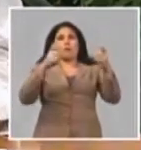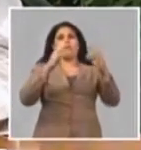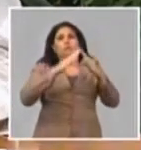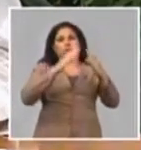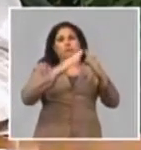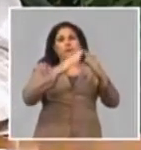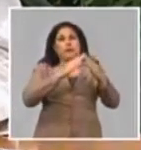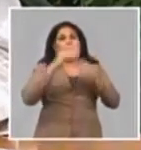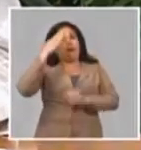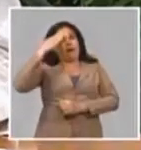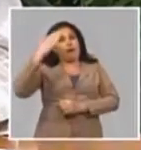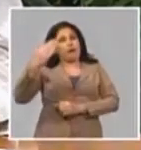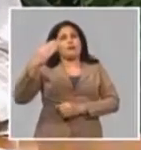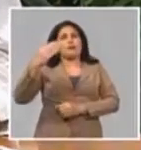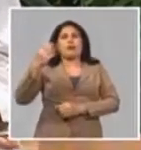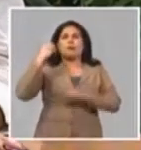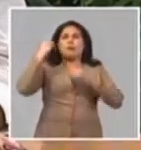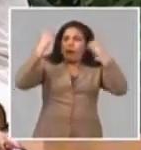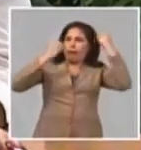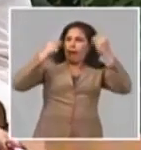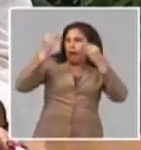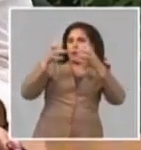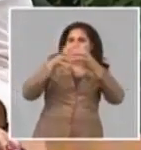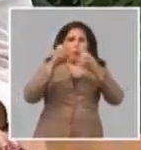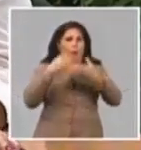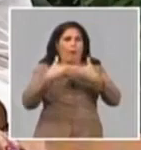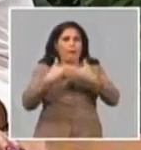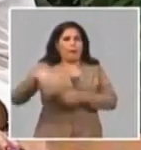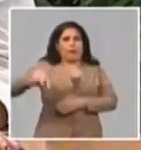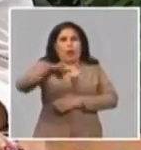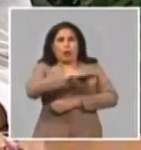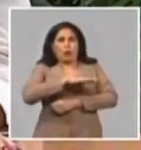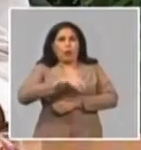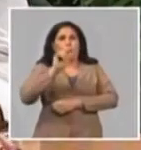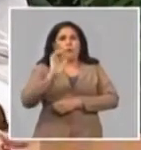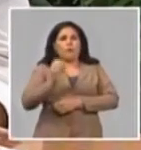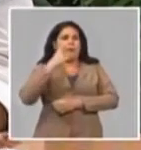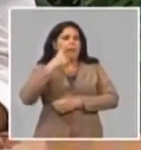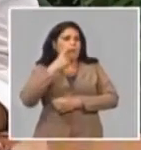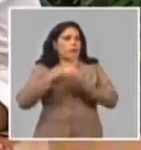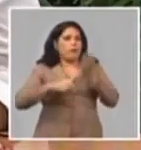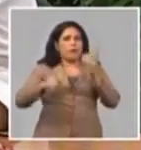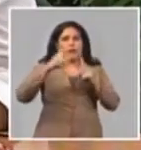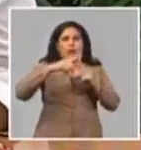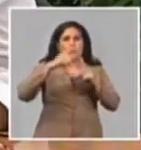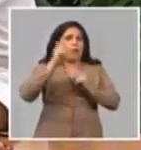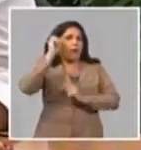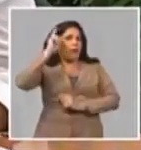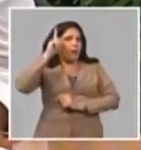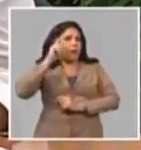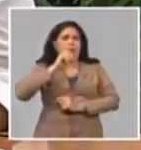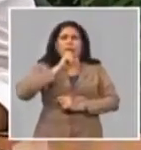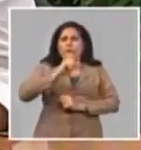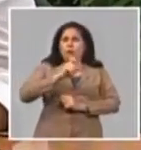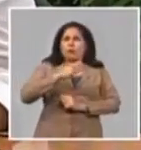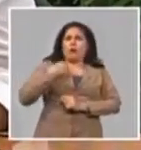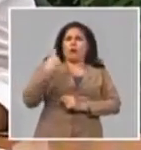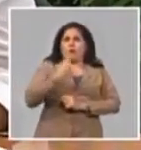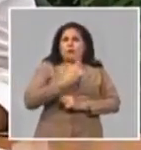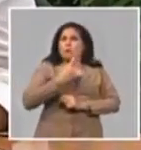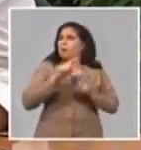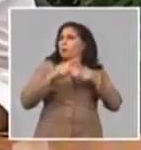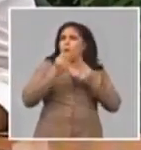la política que se ha hecho a pesar de lo que vimos en las tunas, a pesar de todas las dificultades que hemos tenido,